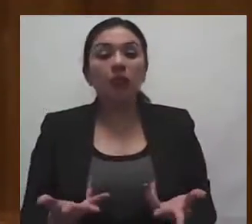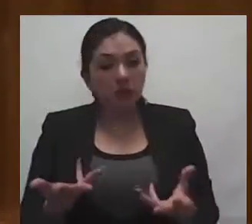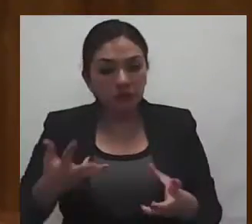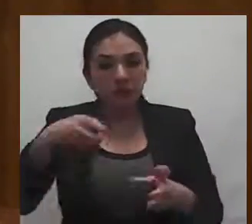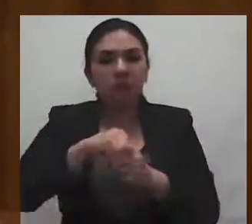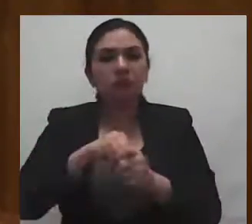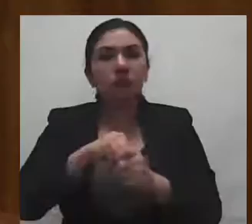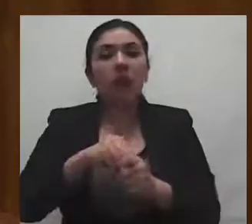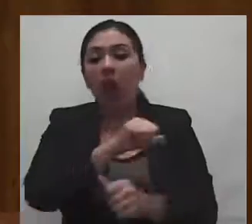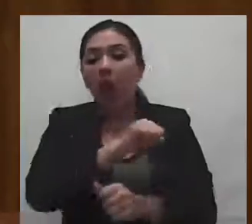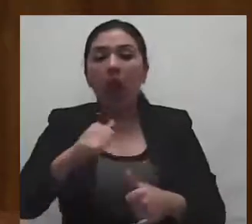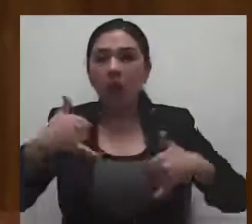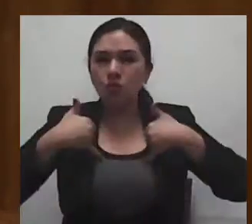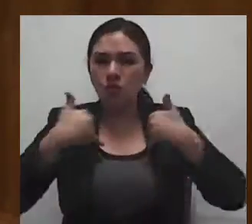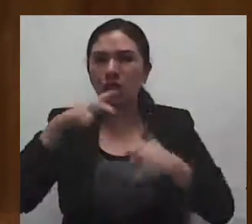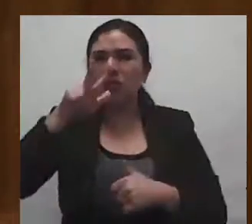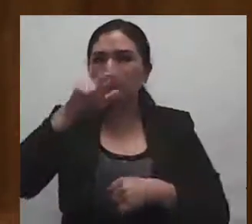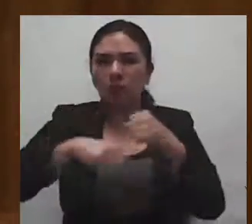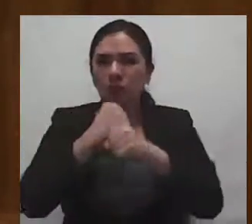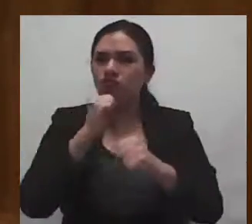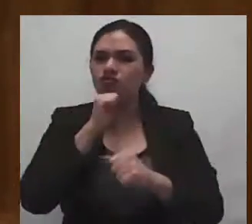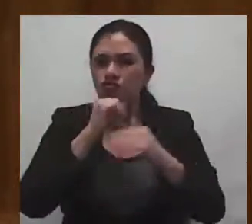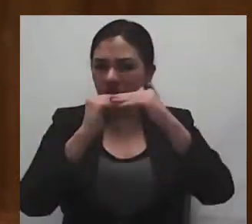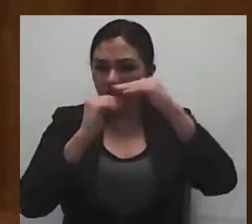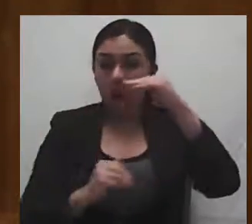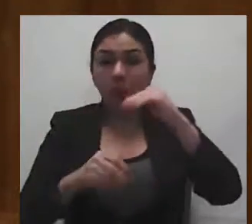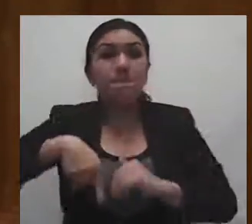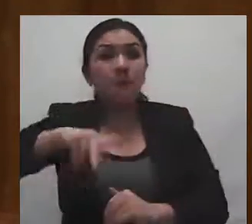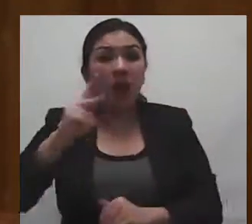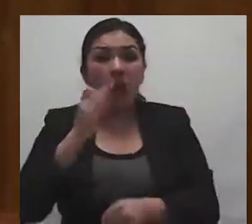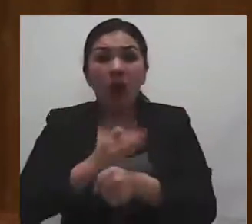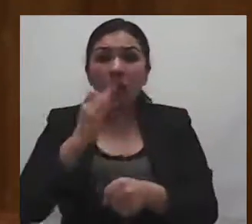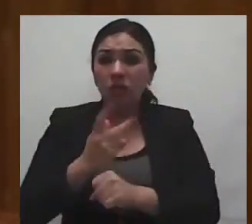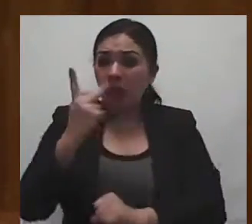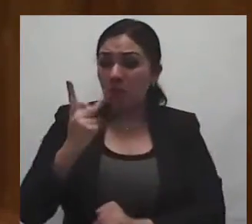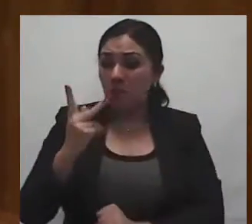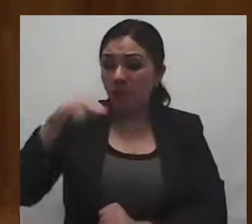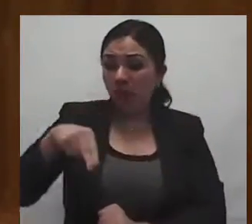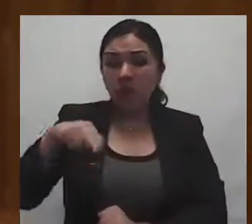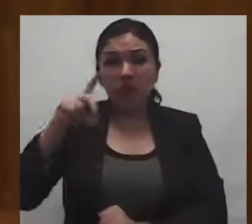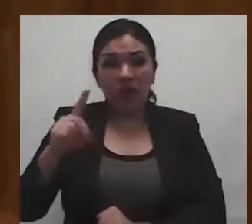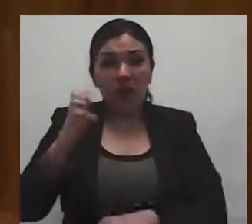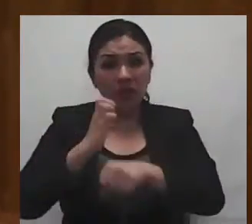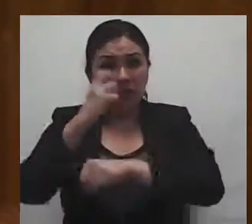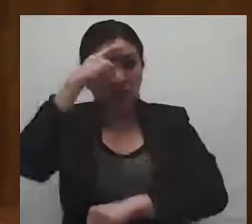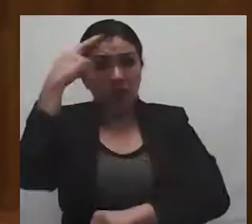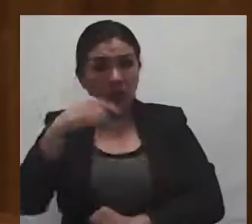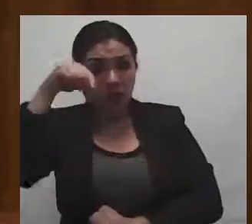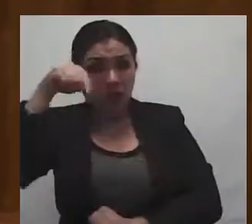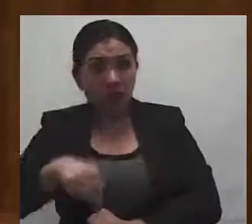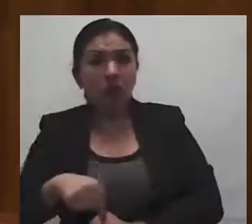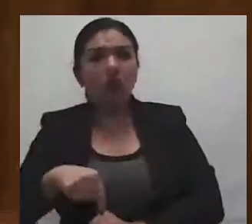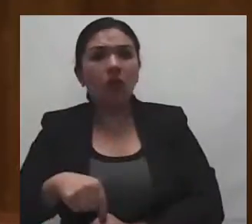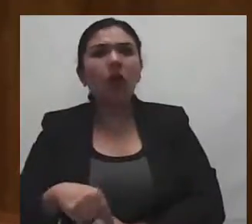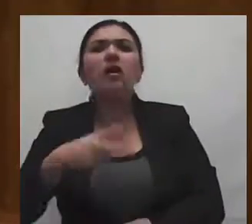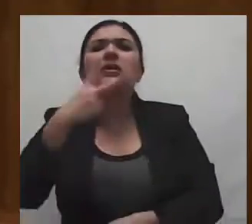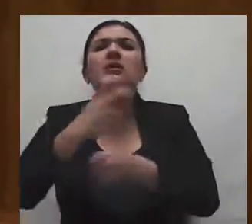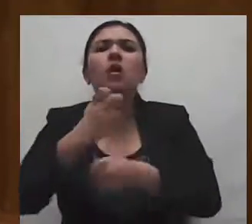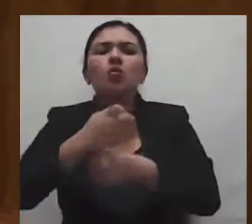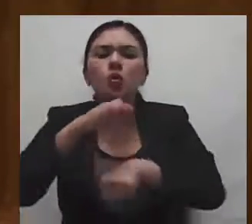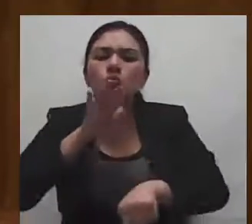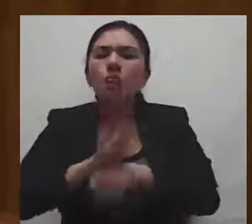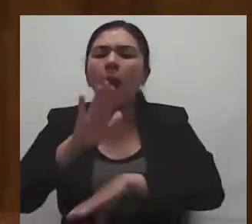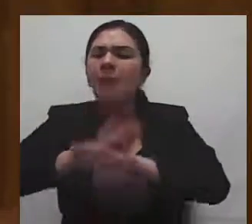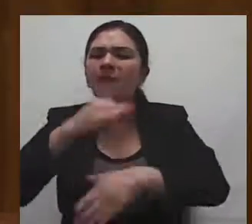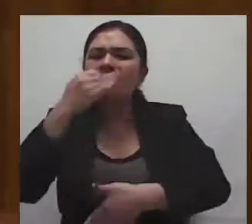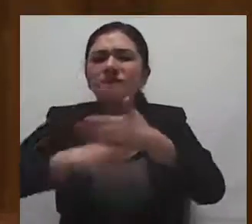menores de edad. Sin embargo, de acuerdo con el Plan de Desarrollo del Estado de México en nuestra entidad, la segunda carencia más importante de los